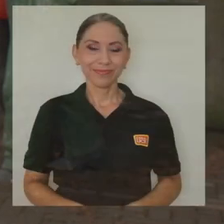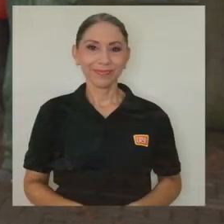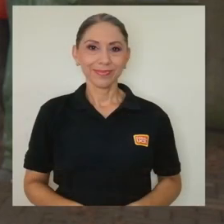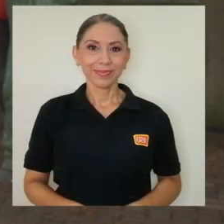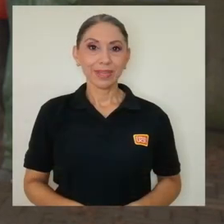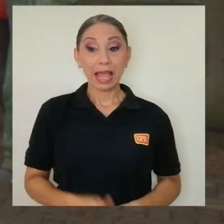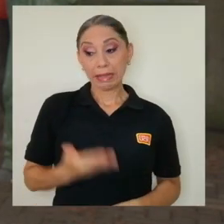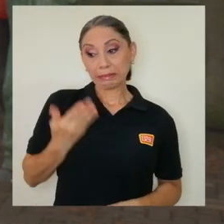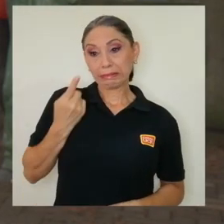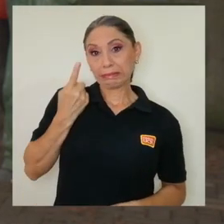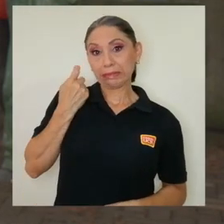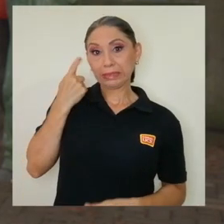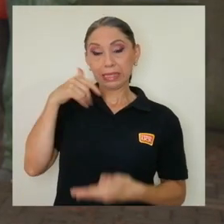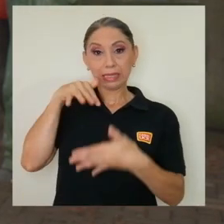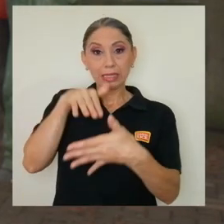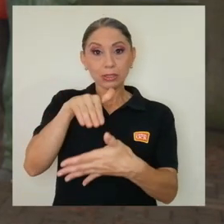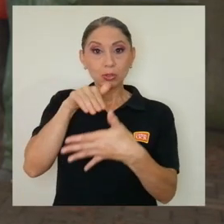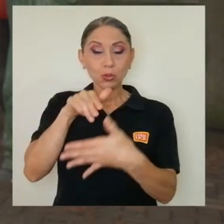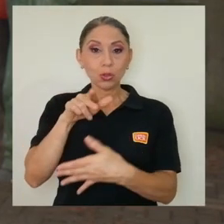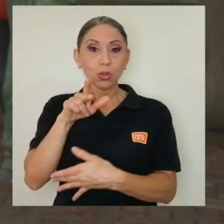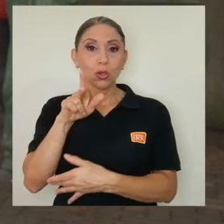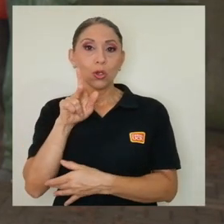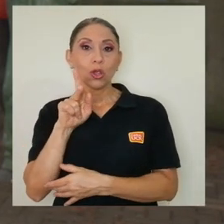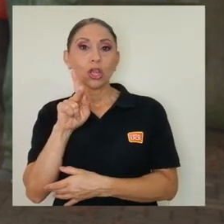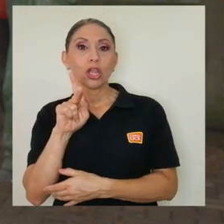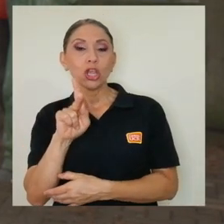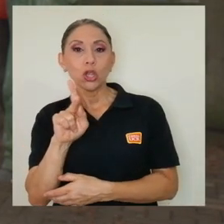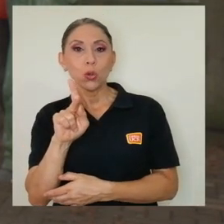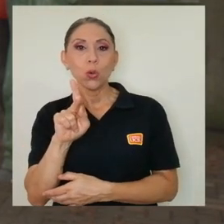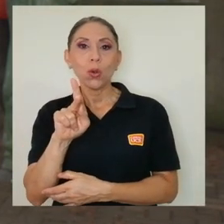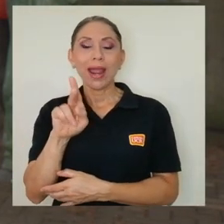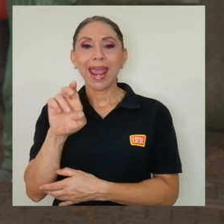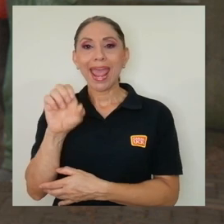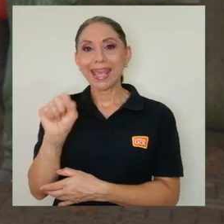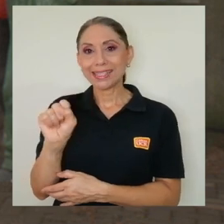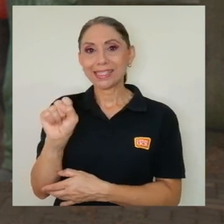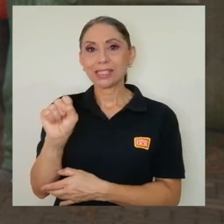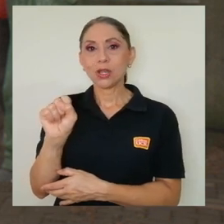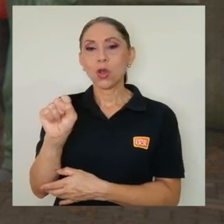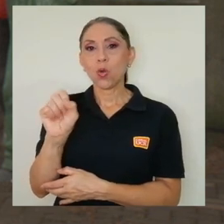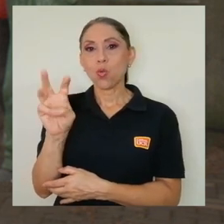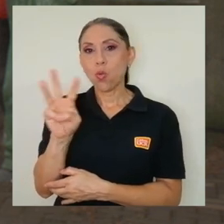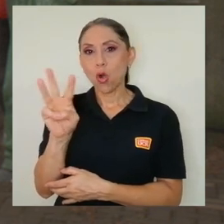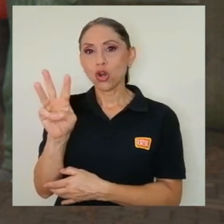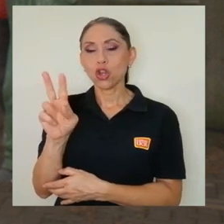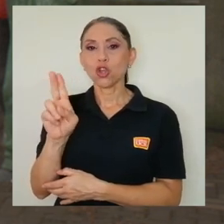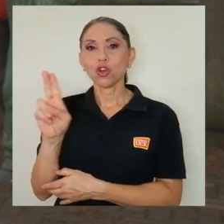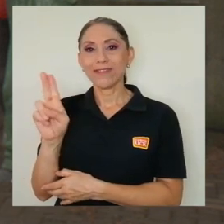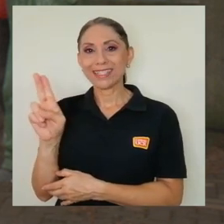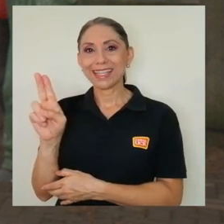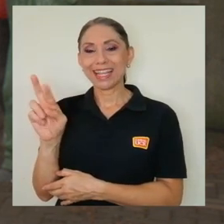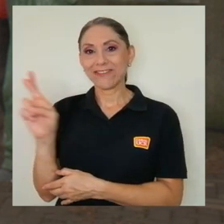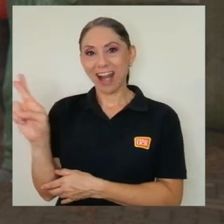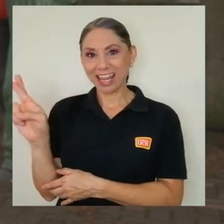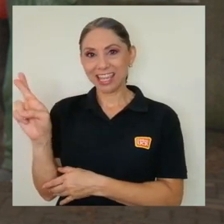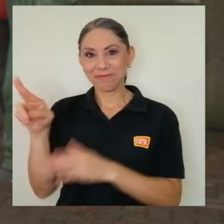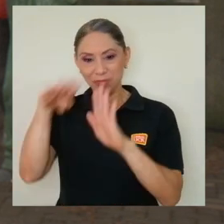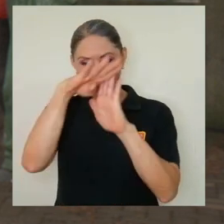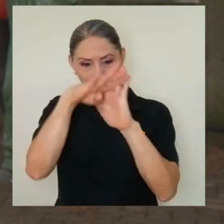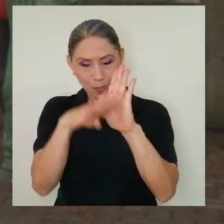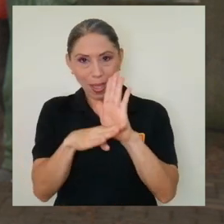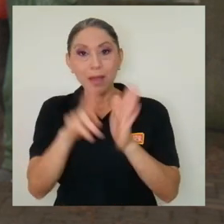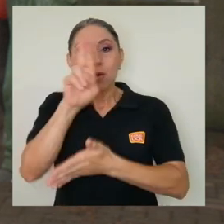Según el más reciente estudio del QS World University Ranking, la Universidad de Costa Rica sigue siendo la mejor